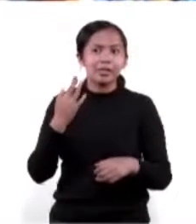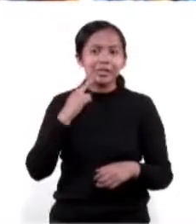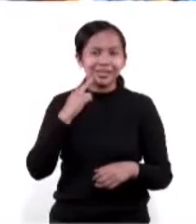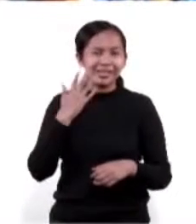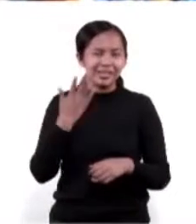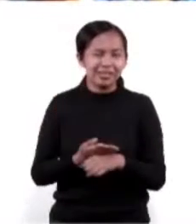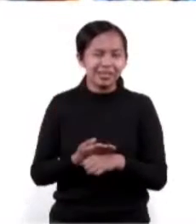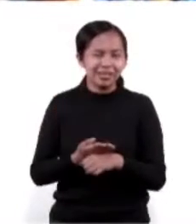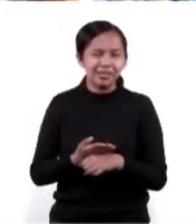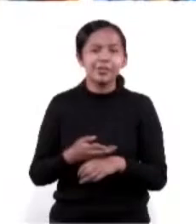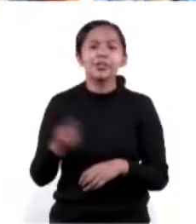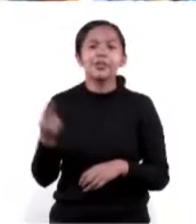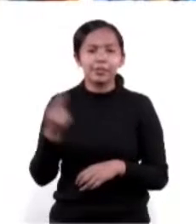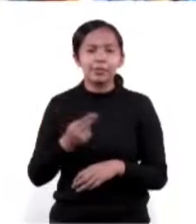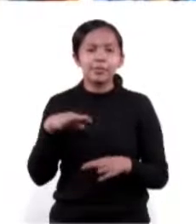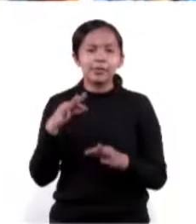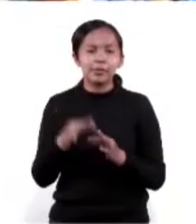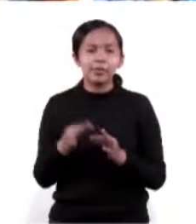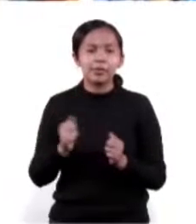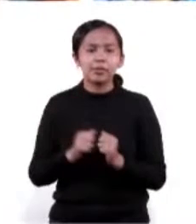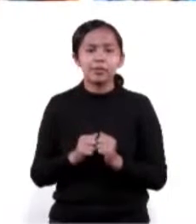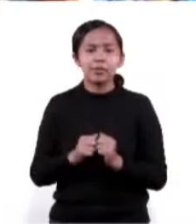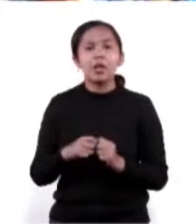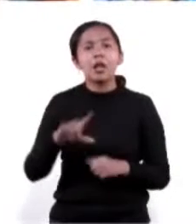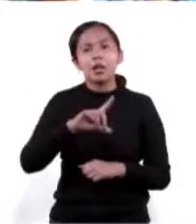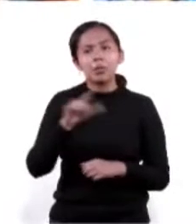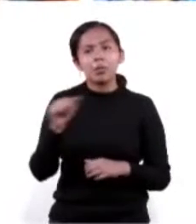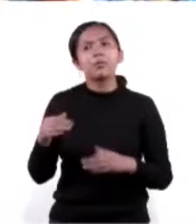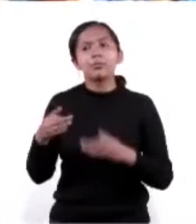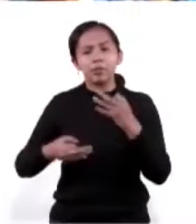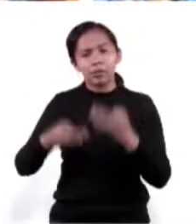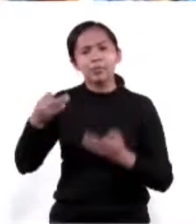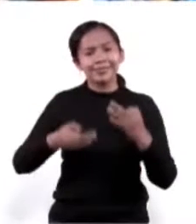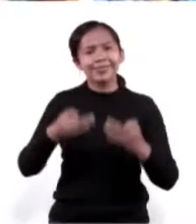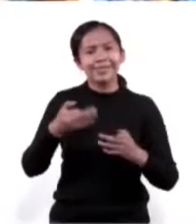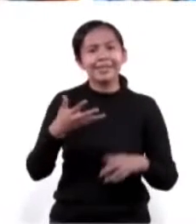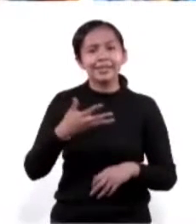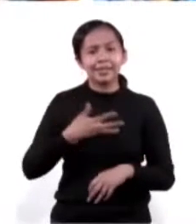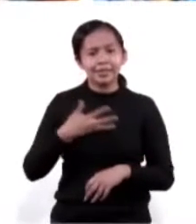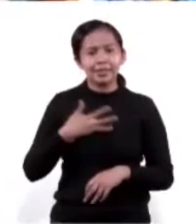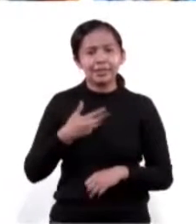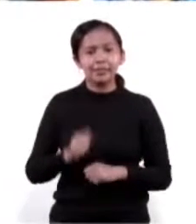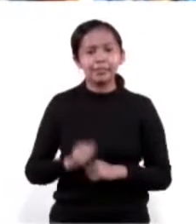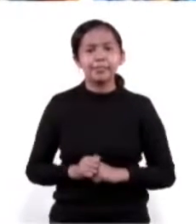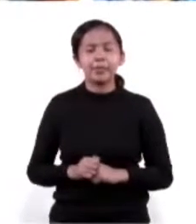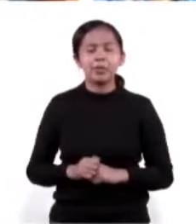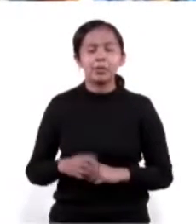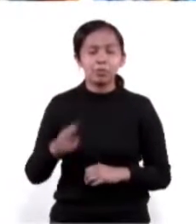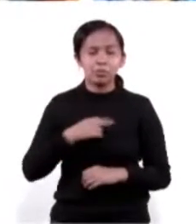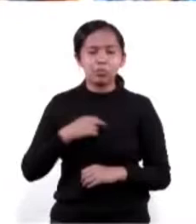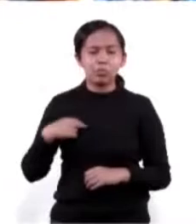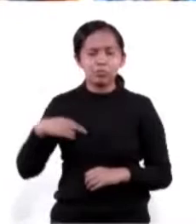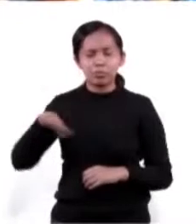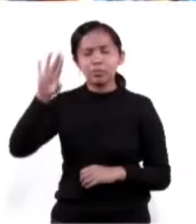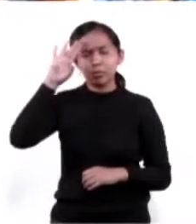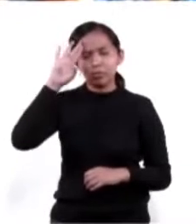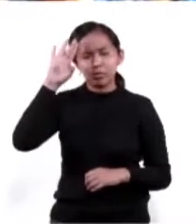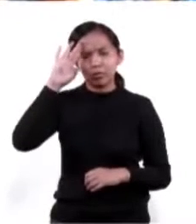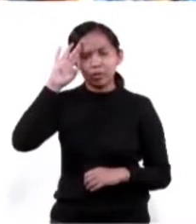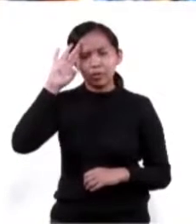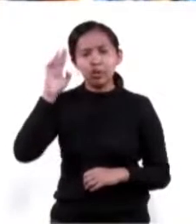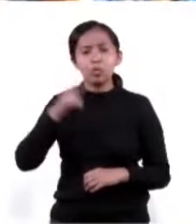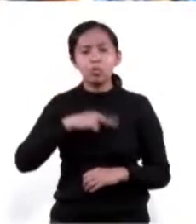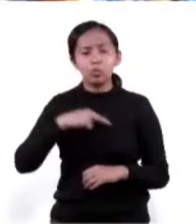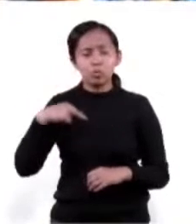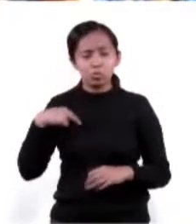y a que a cada quien se le juzgue. De nuestro lado, yo creo que lo más importante es que estamos